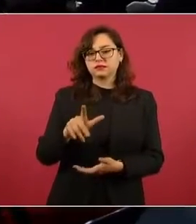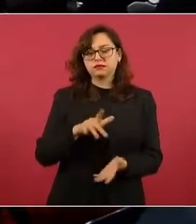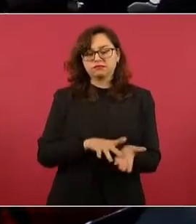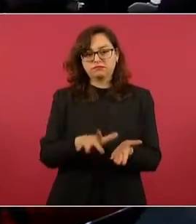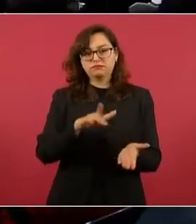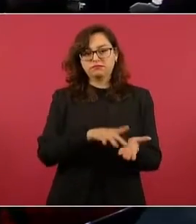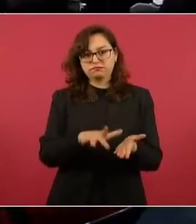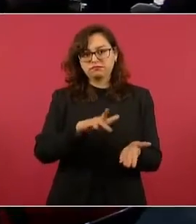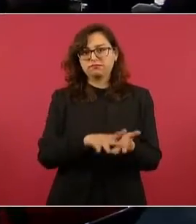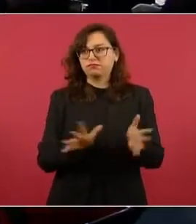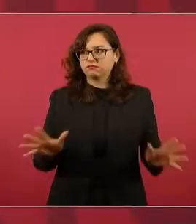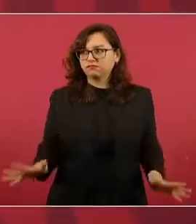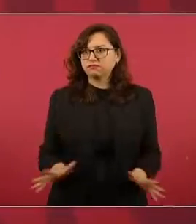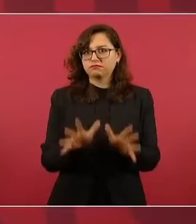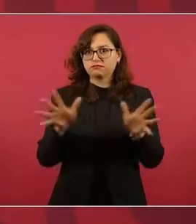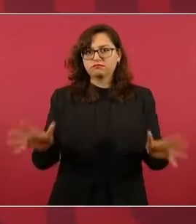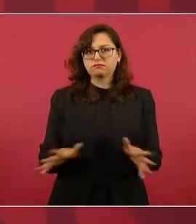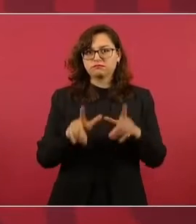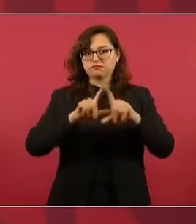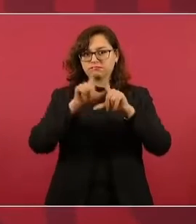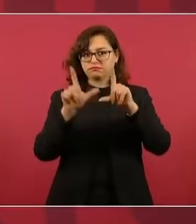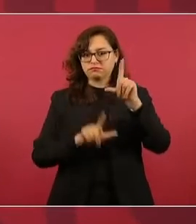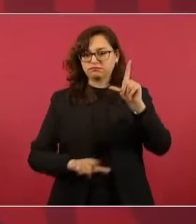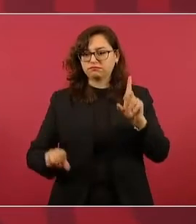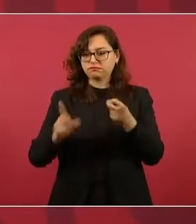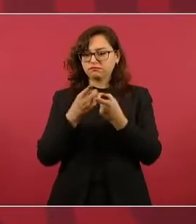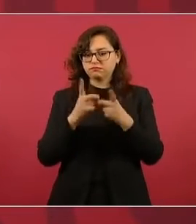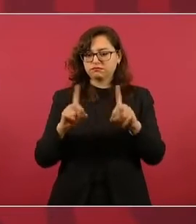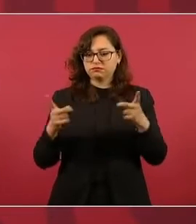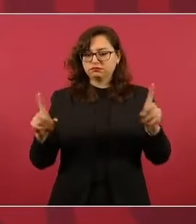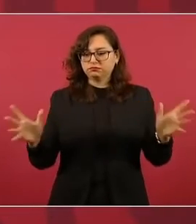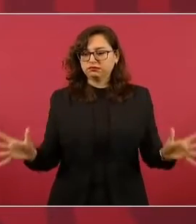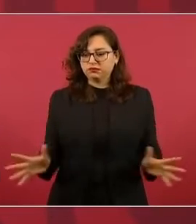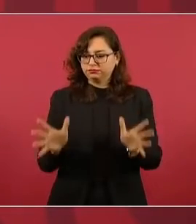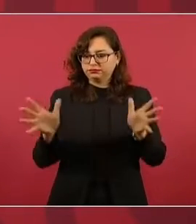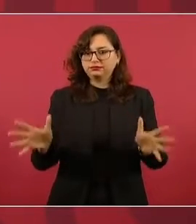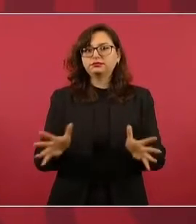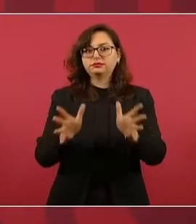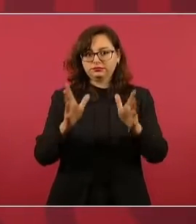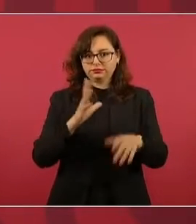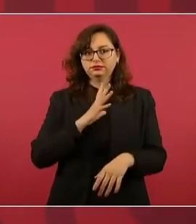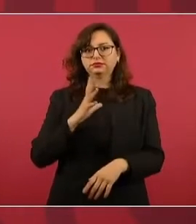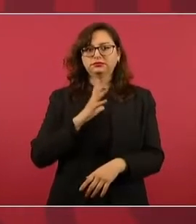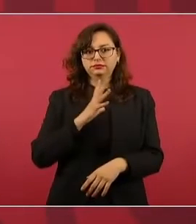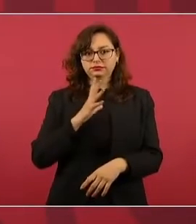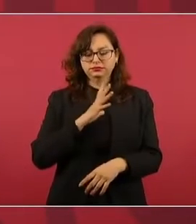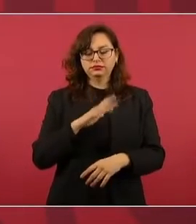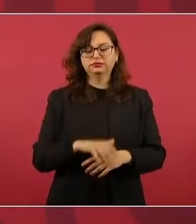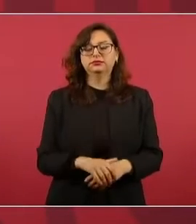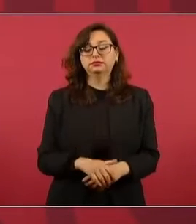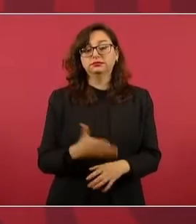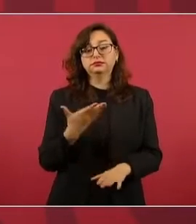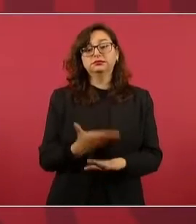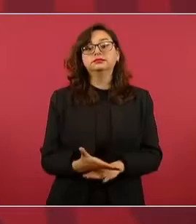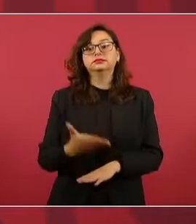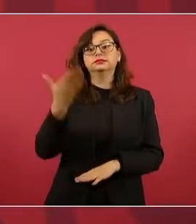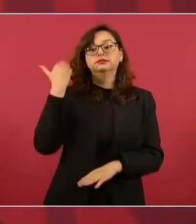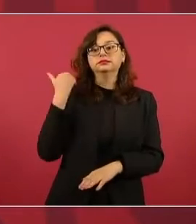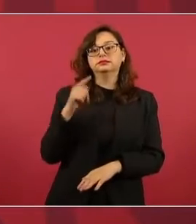desarrollo. Antes, ¿para qué usaban la Lotería Nacional? Para darle trabajo a